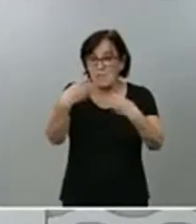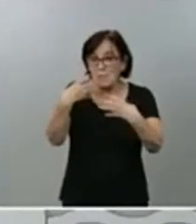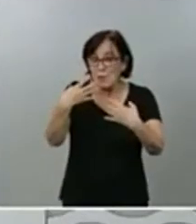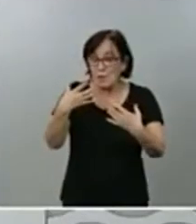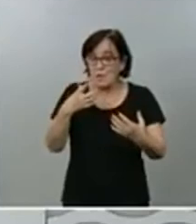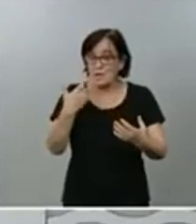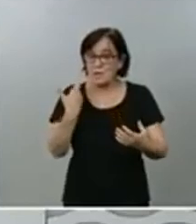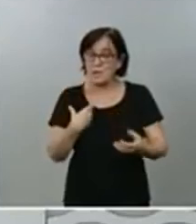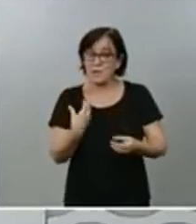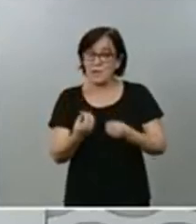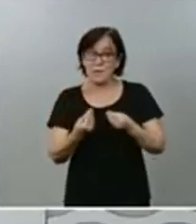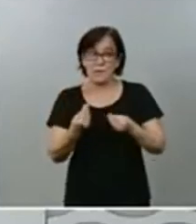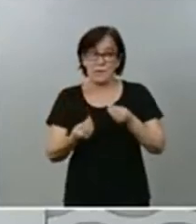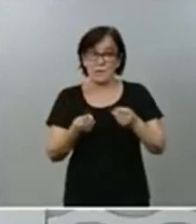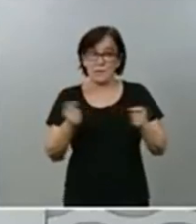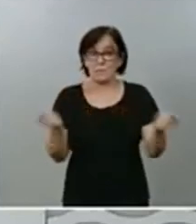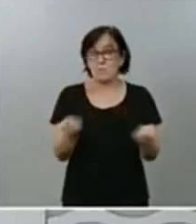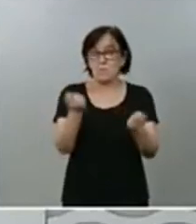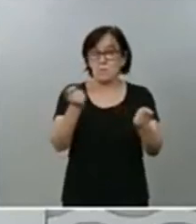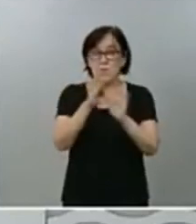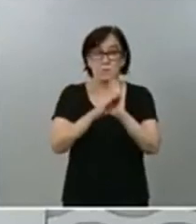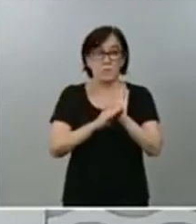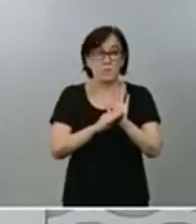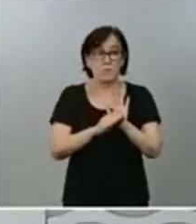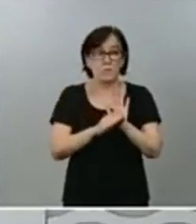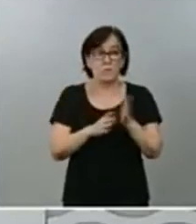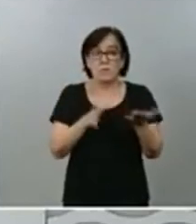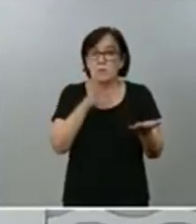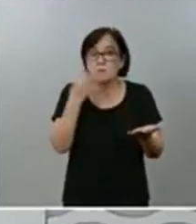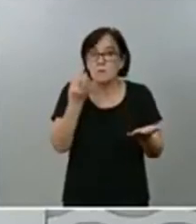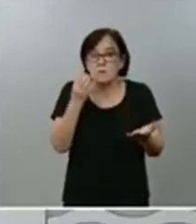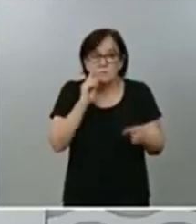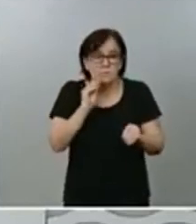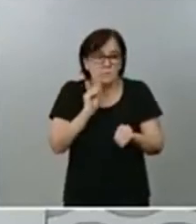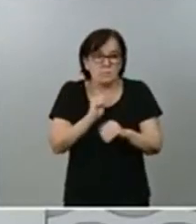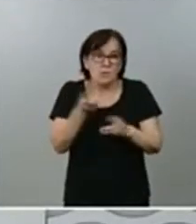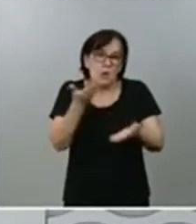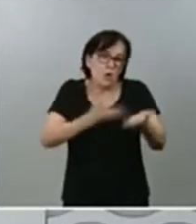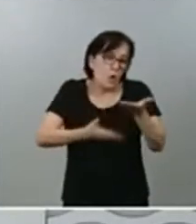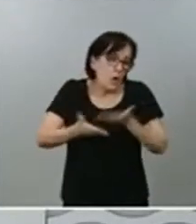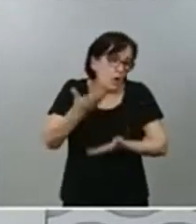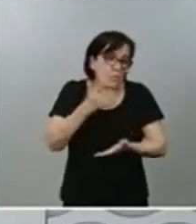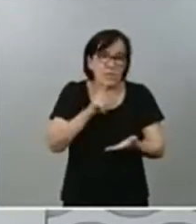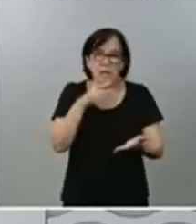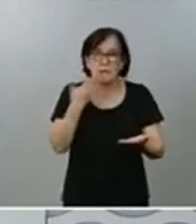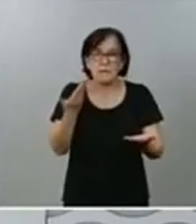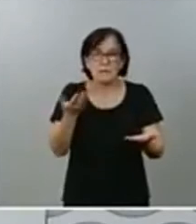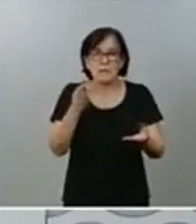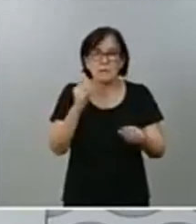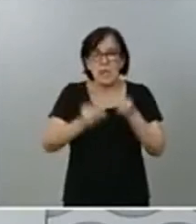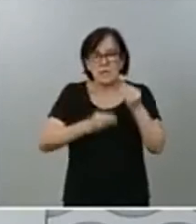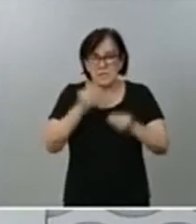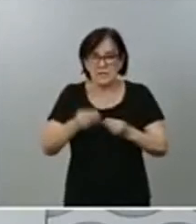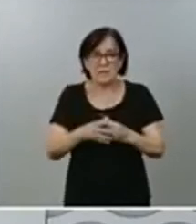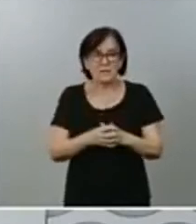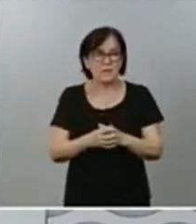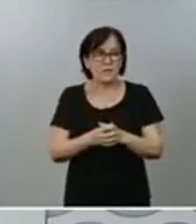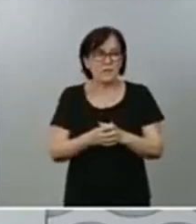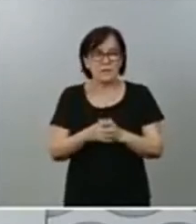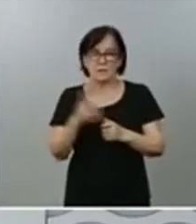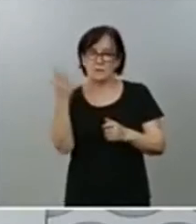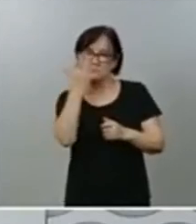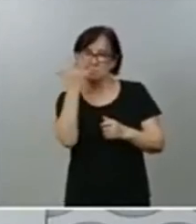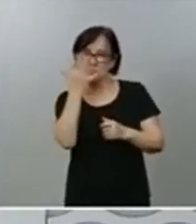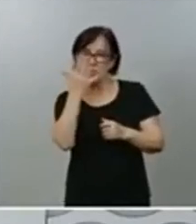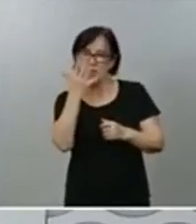publicada. por tanto, hay que obrar y hay que operar como cada vez que se produce una sospecha de hackeo